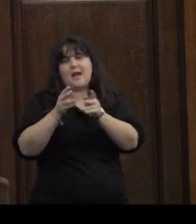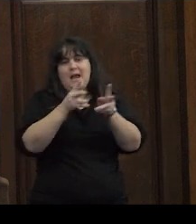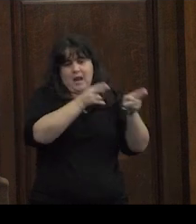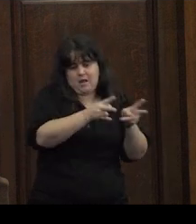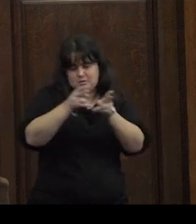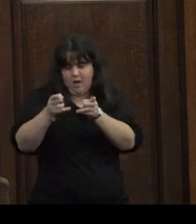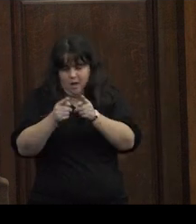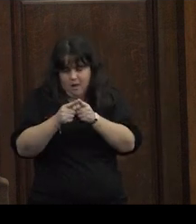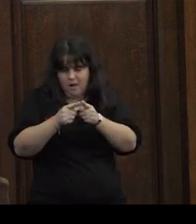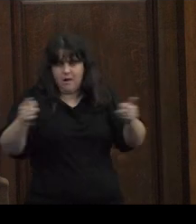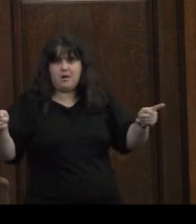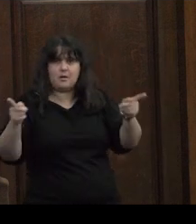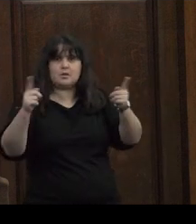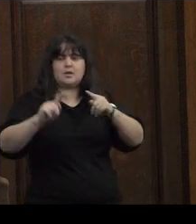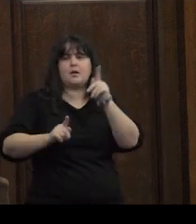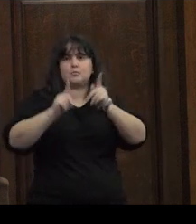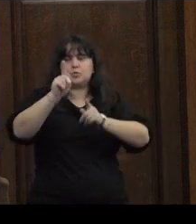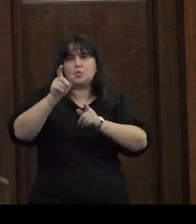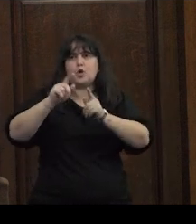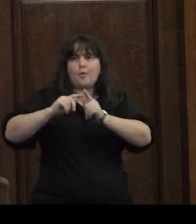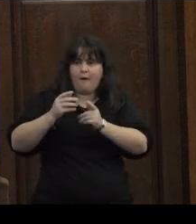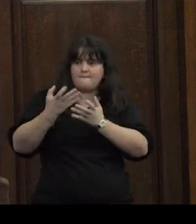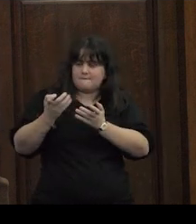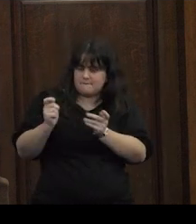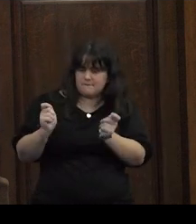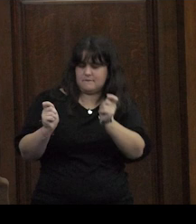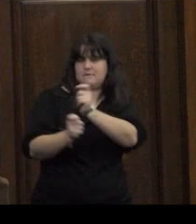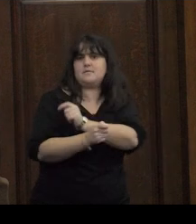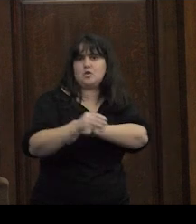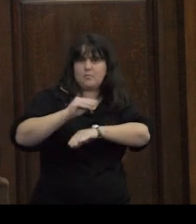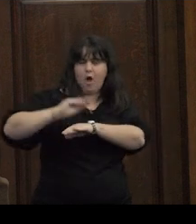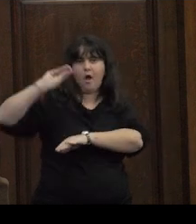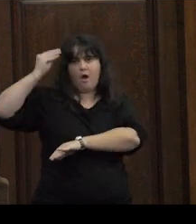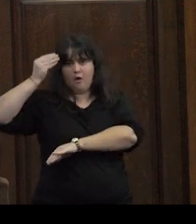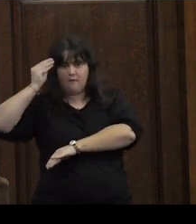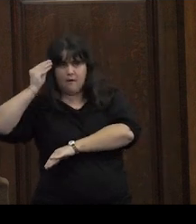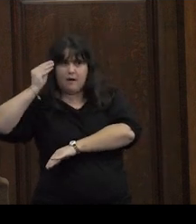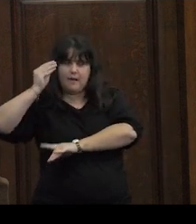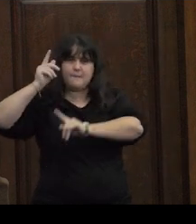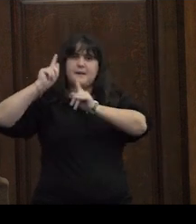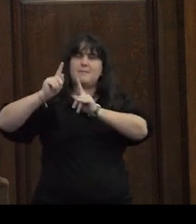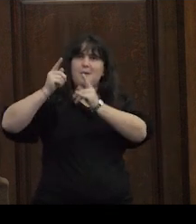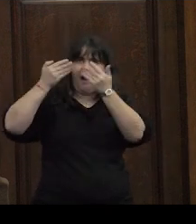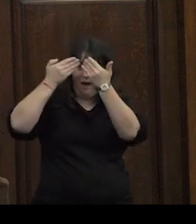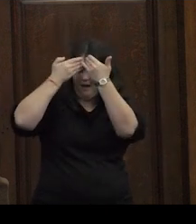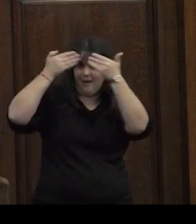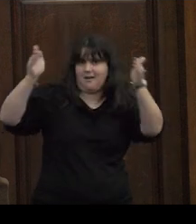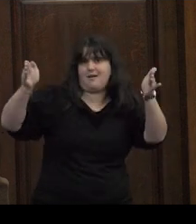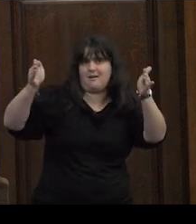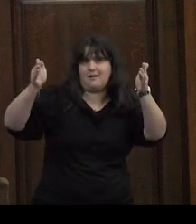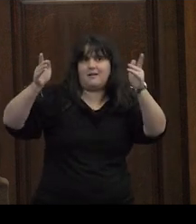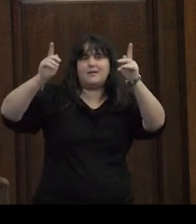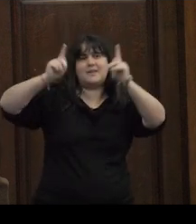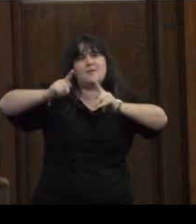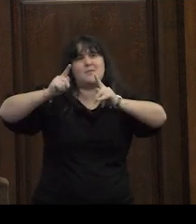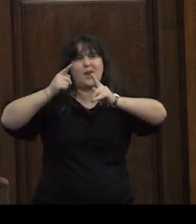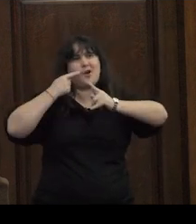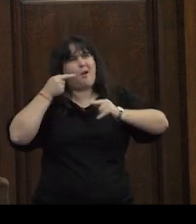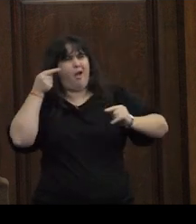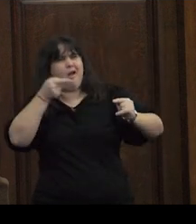entre sujetos portadores del cambio jóvenes que son más abiertos que tienen menos